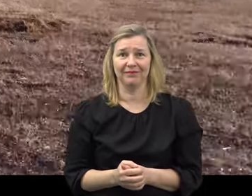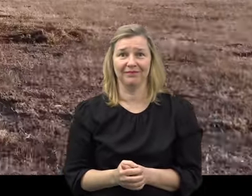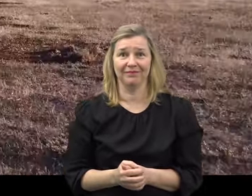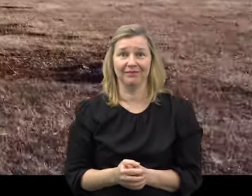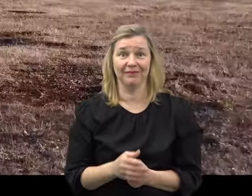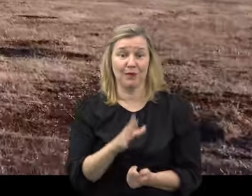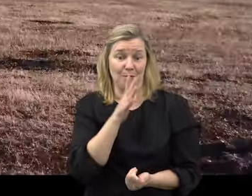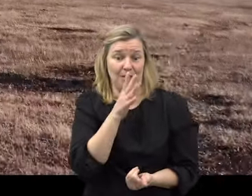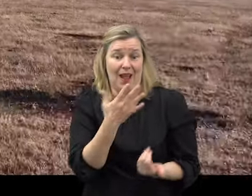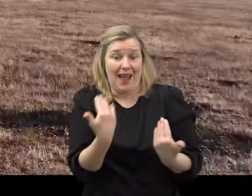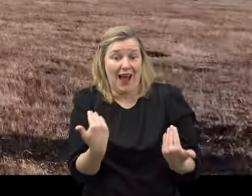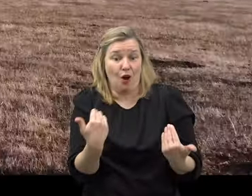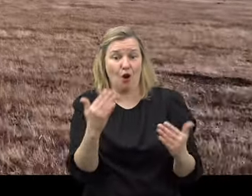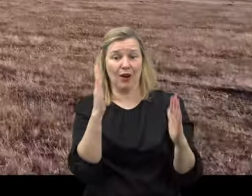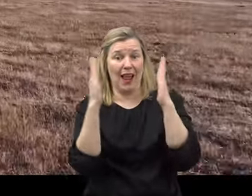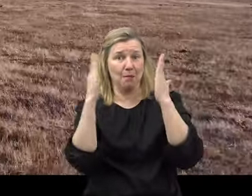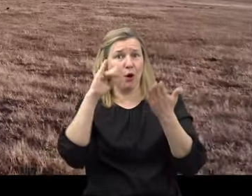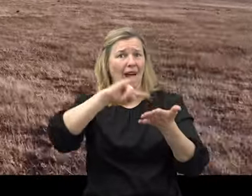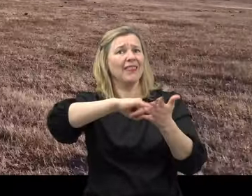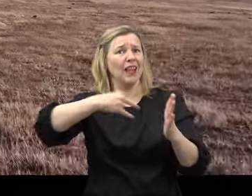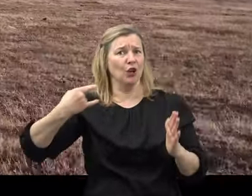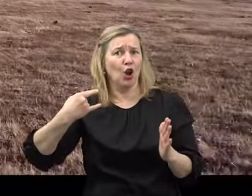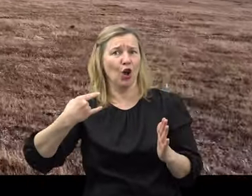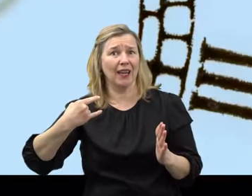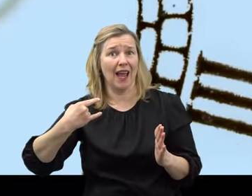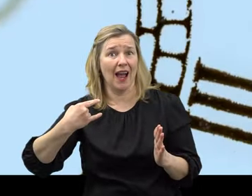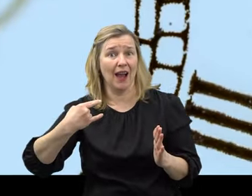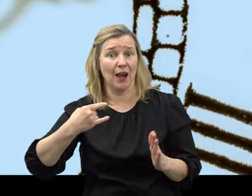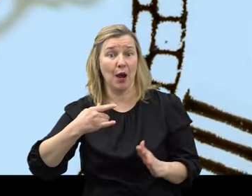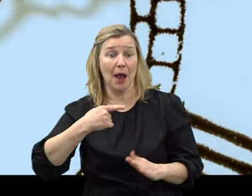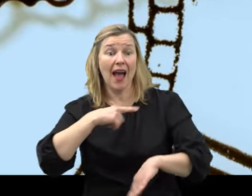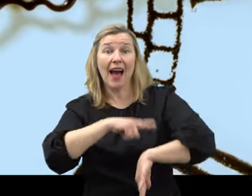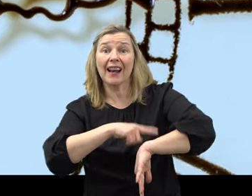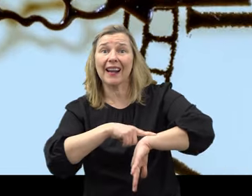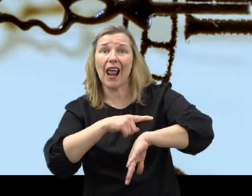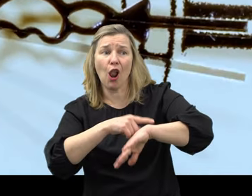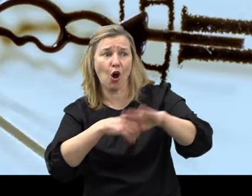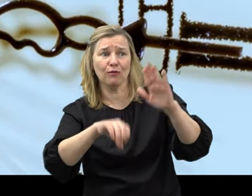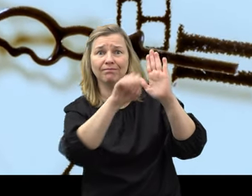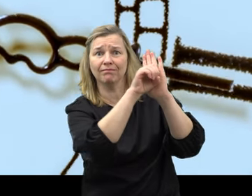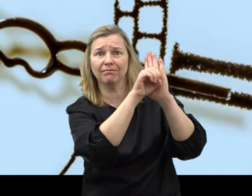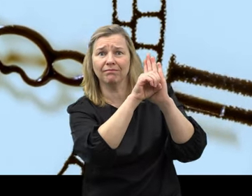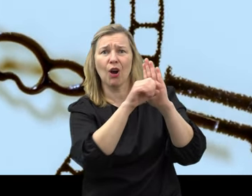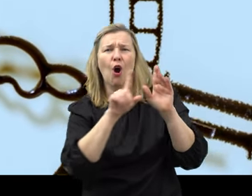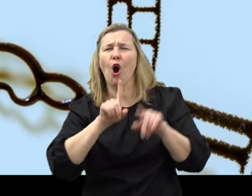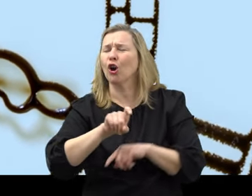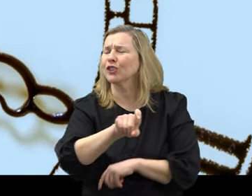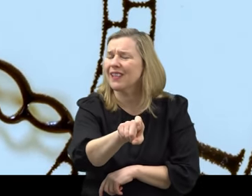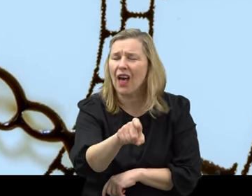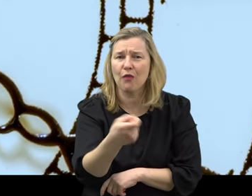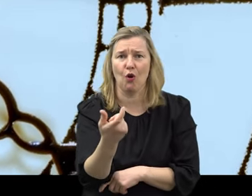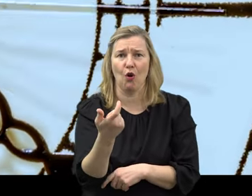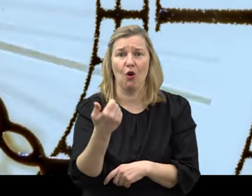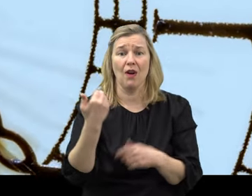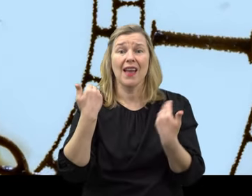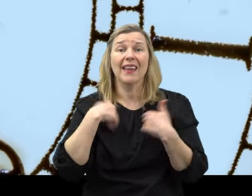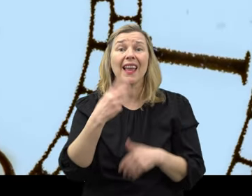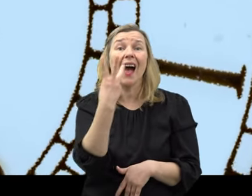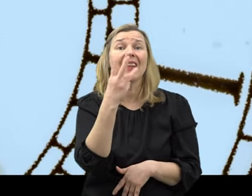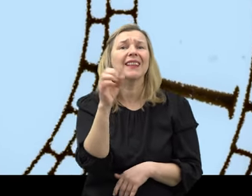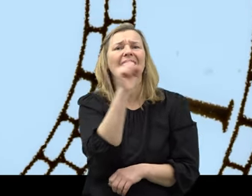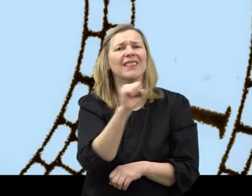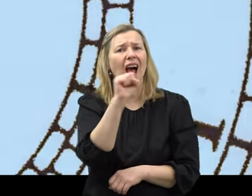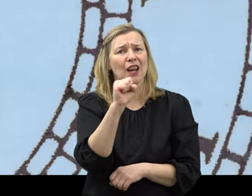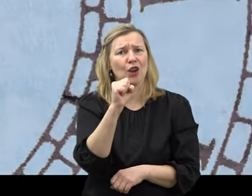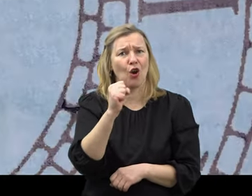Porque, aunque vivamos en la era de la tecnología, mi reloj, oxidado y parado, dejó de dar la hora